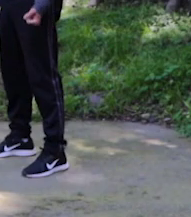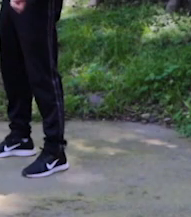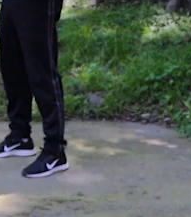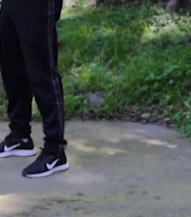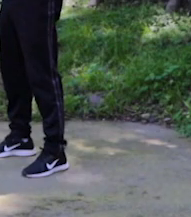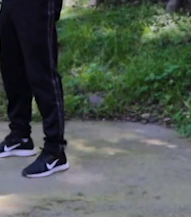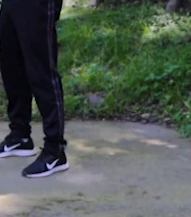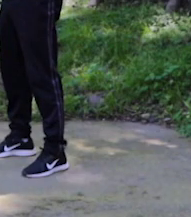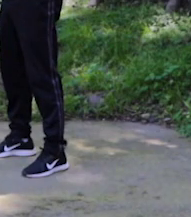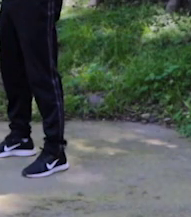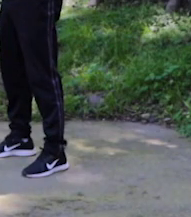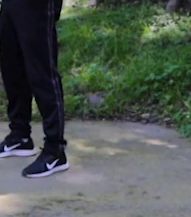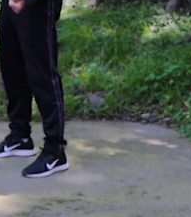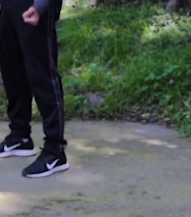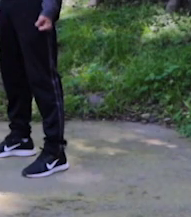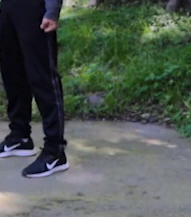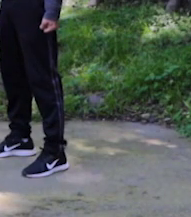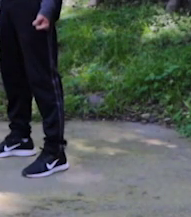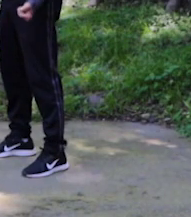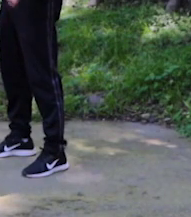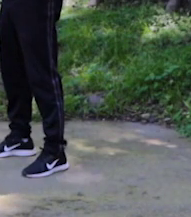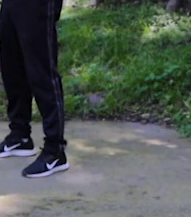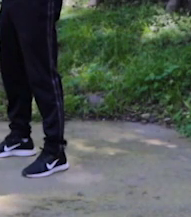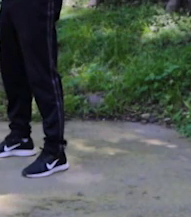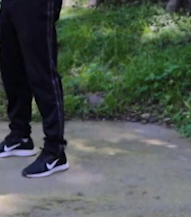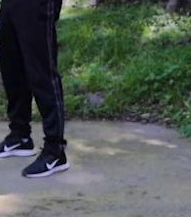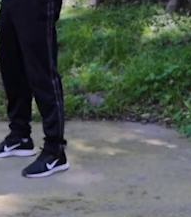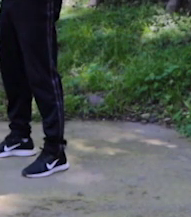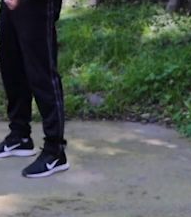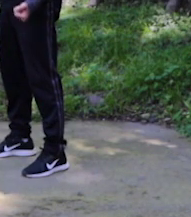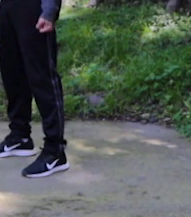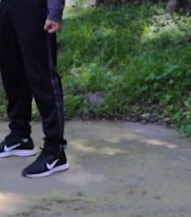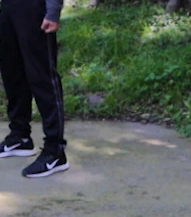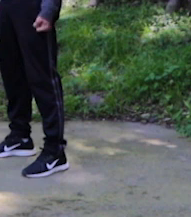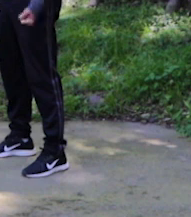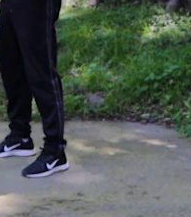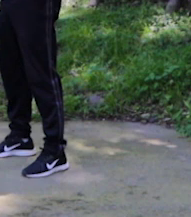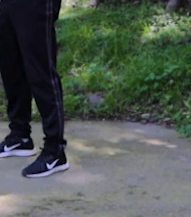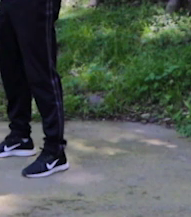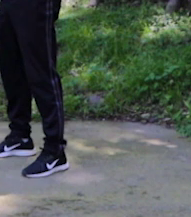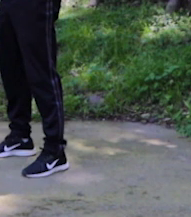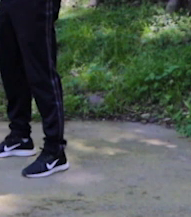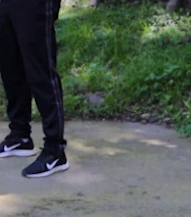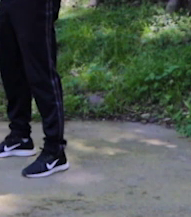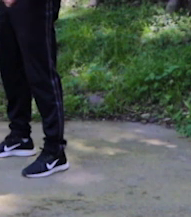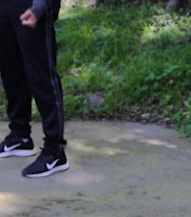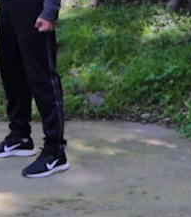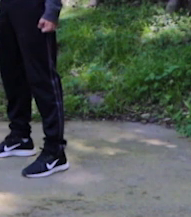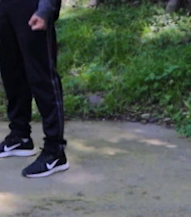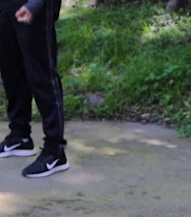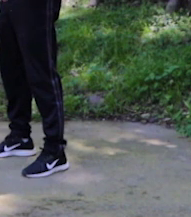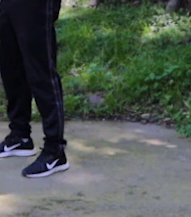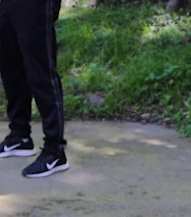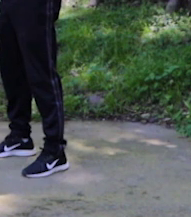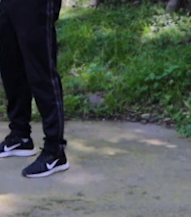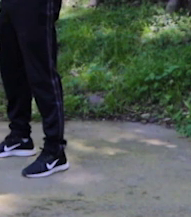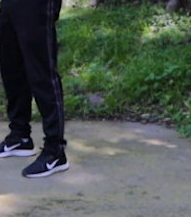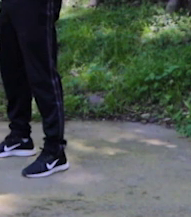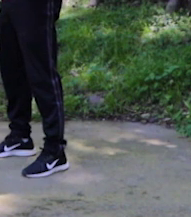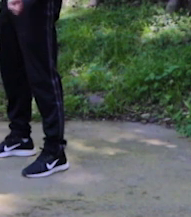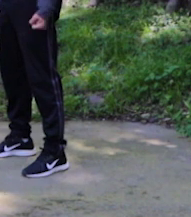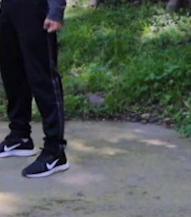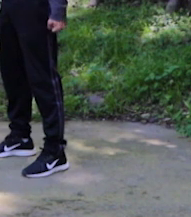¡Exacto! ¡Con fuerza! ¡Que se vea! ¡Bien! ¡90 grados! ¡Perfectamente bien! ¡Realizado! ¡Una vez más!